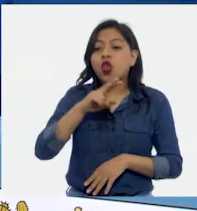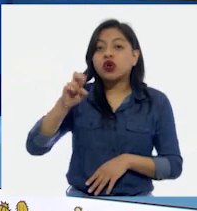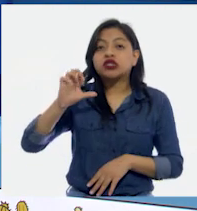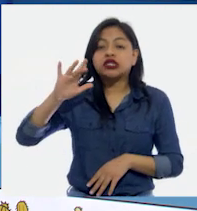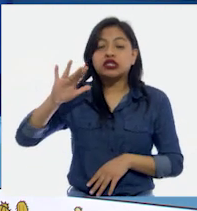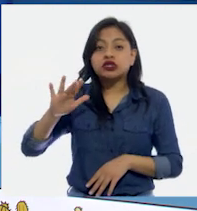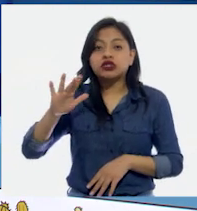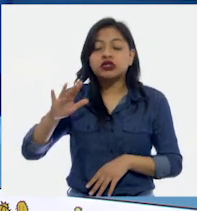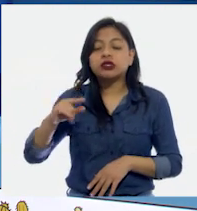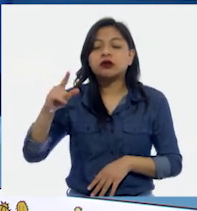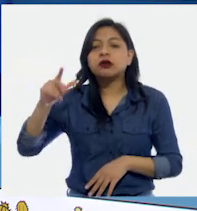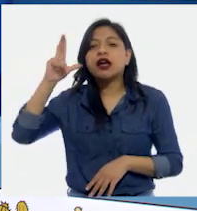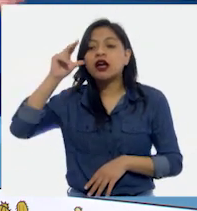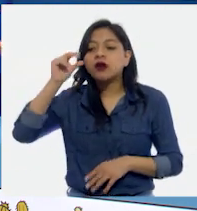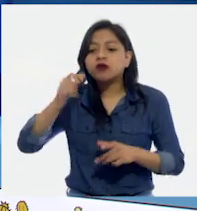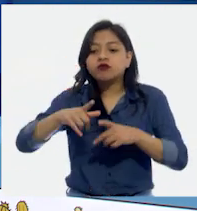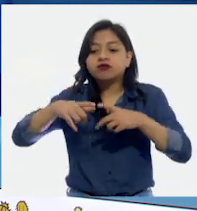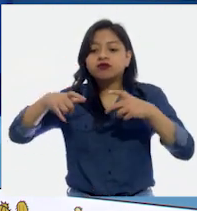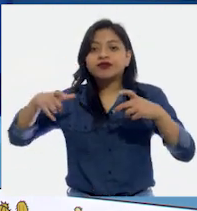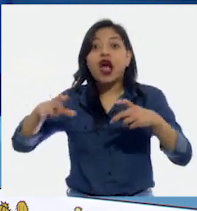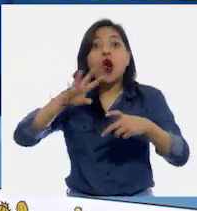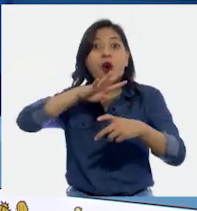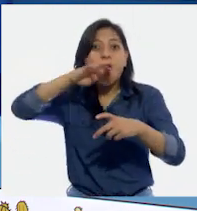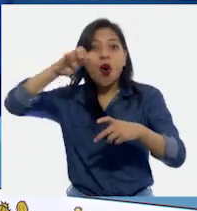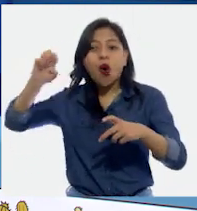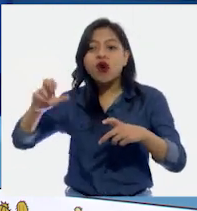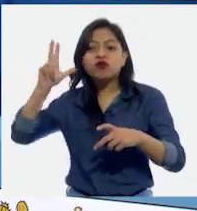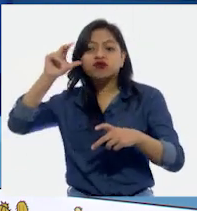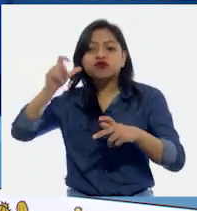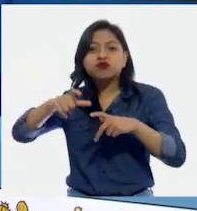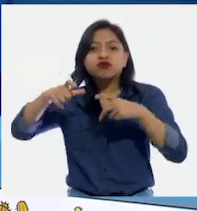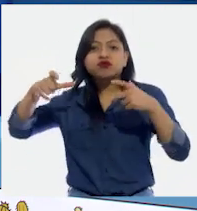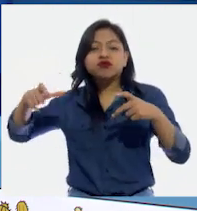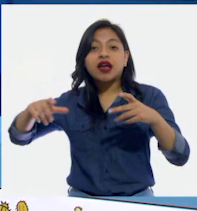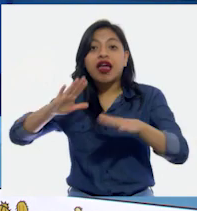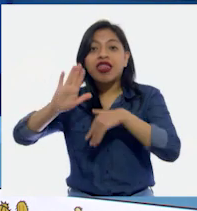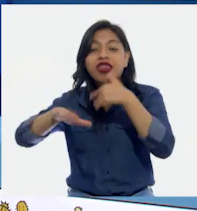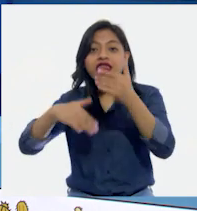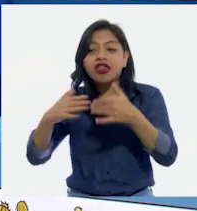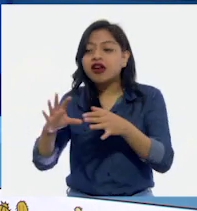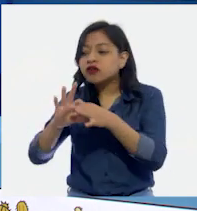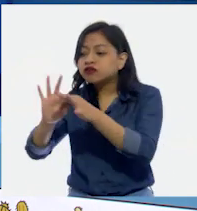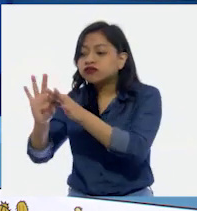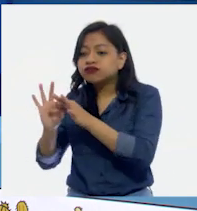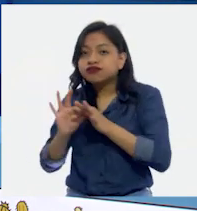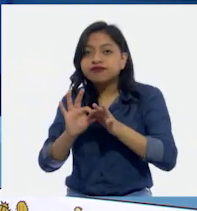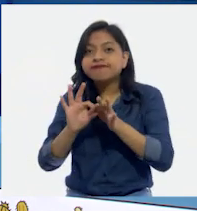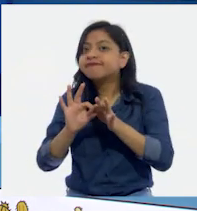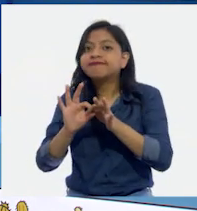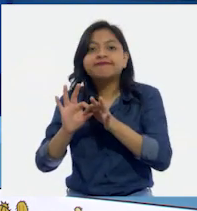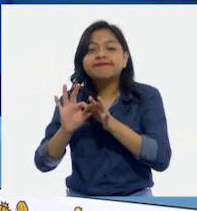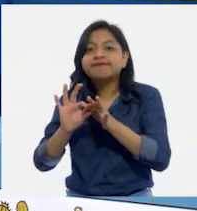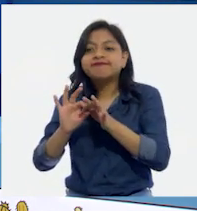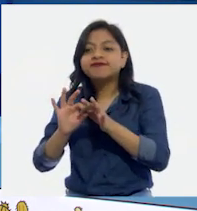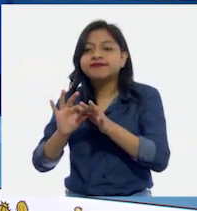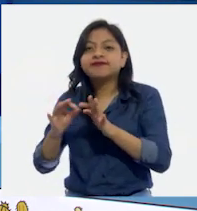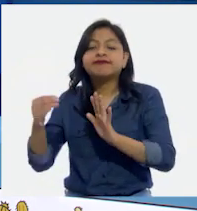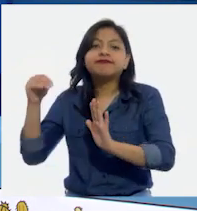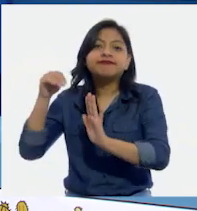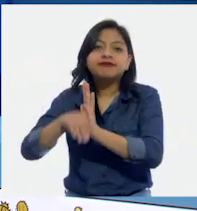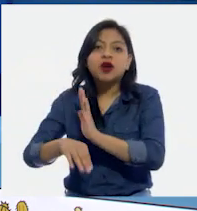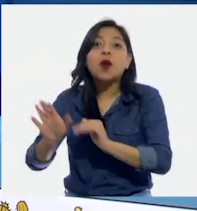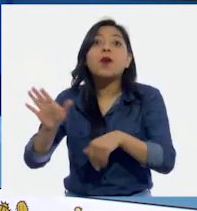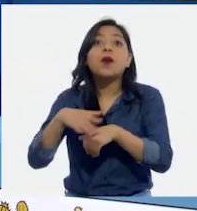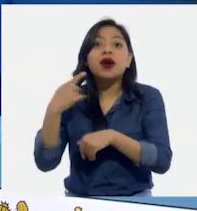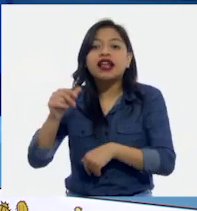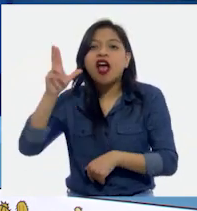del bosque aumentaran a 400, se puede perder el equilibrio del ecosistema porque la población va a